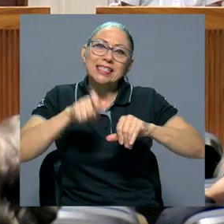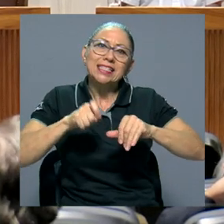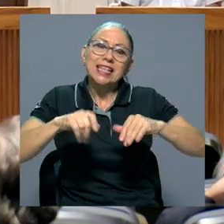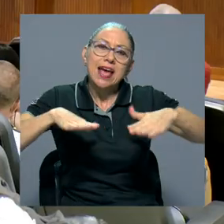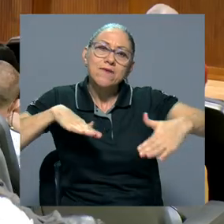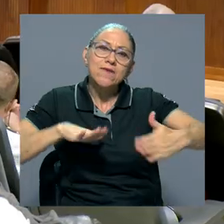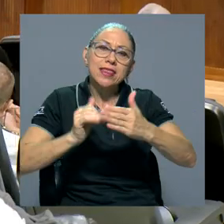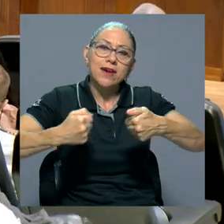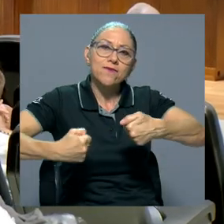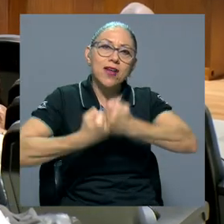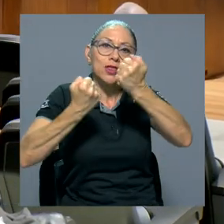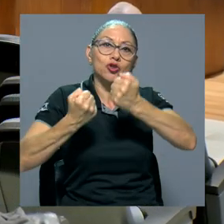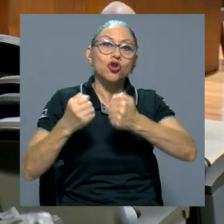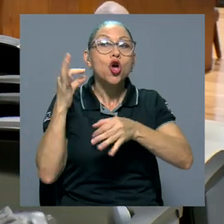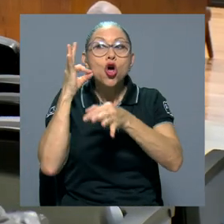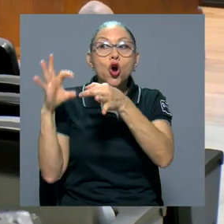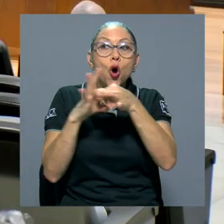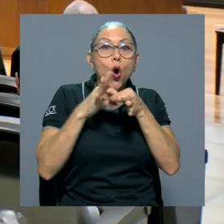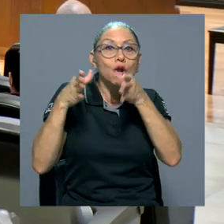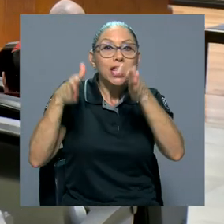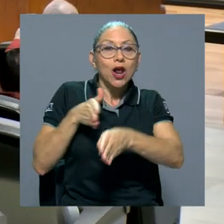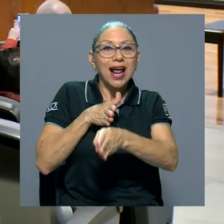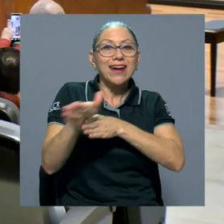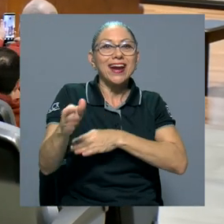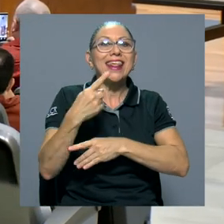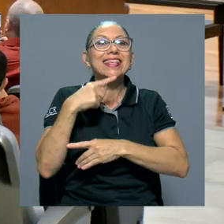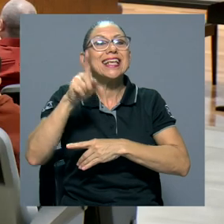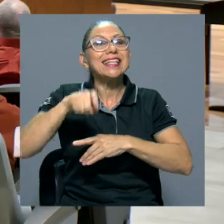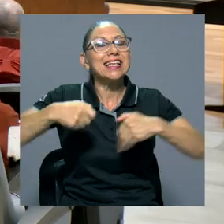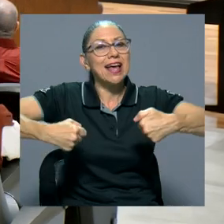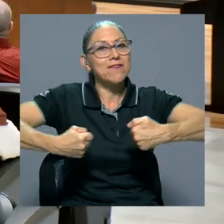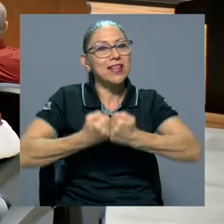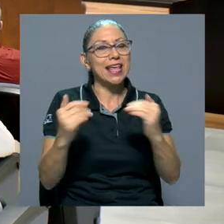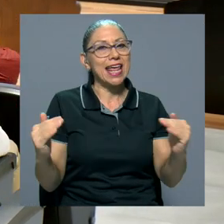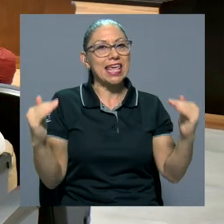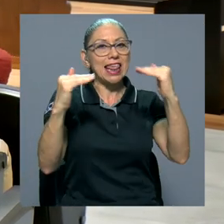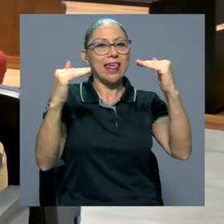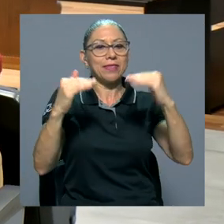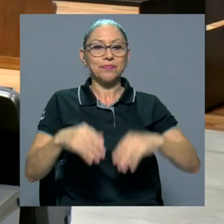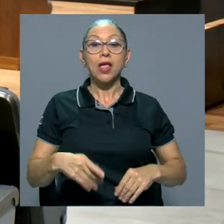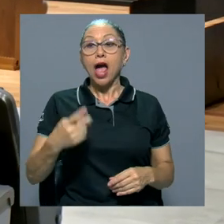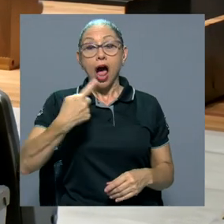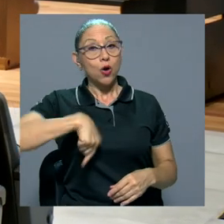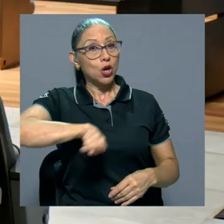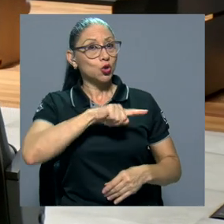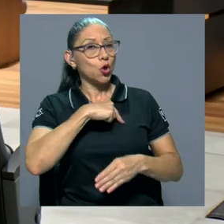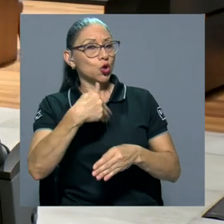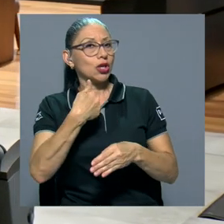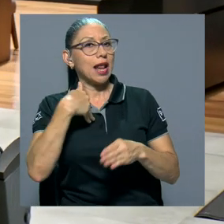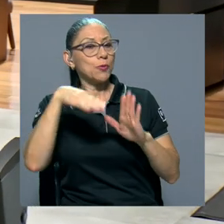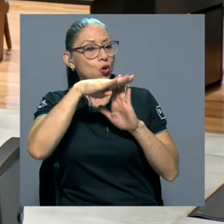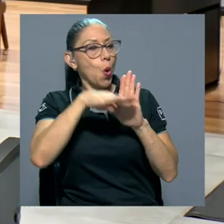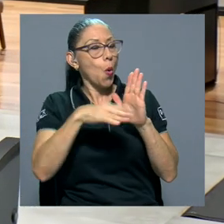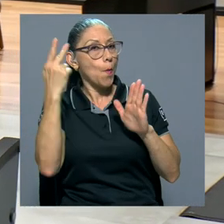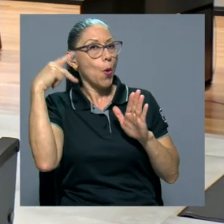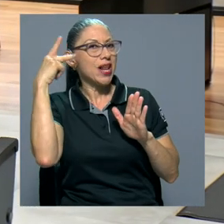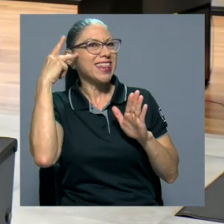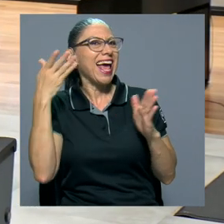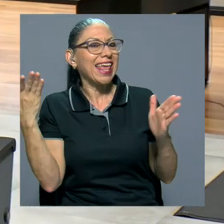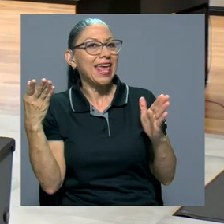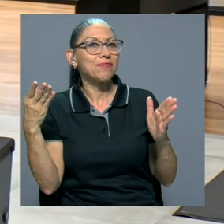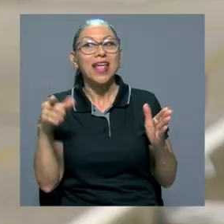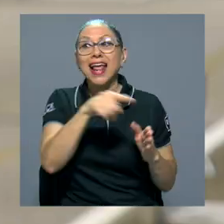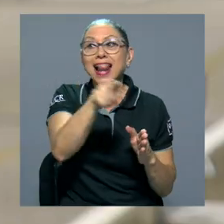coordinadora de la carrera comentó que la equidad es uno de ellos. Aunque tenemos una política de más inclusión de la mujer